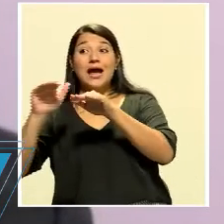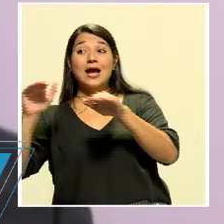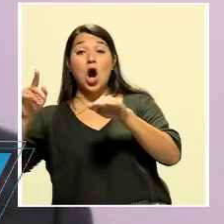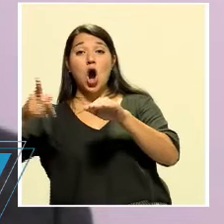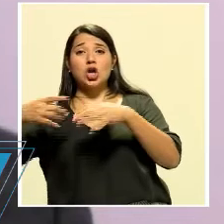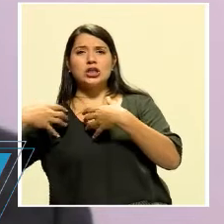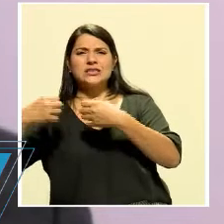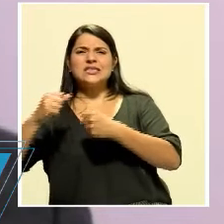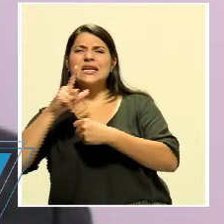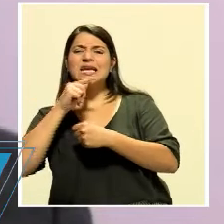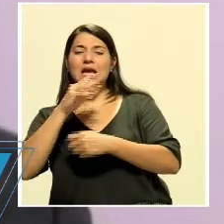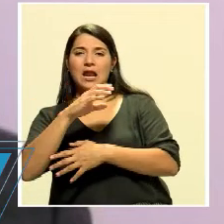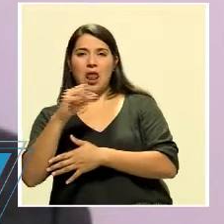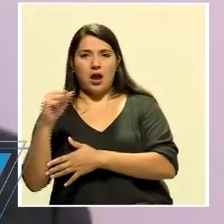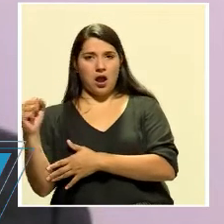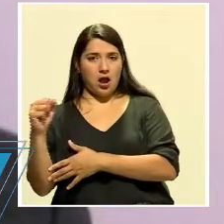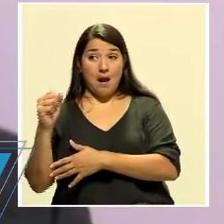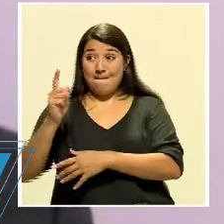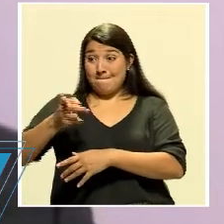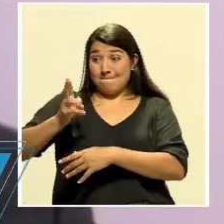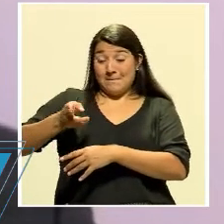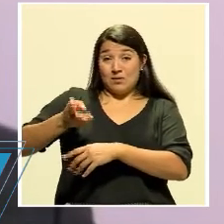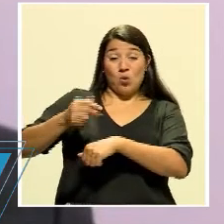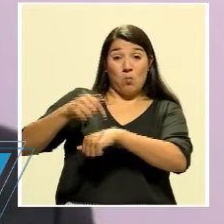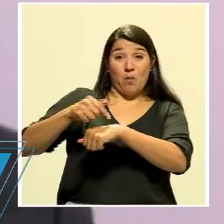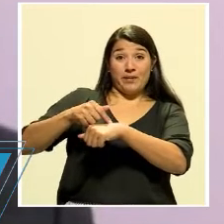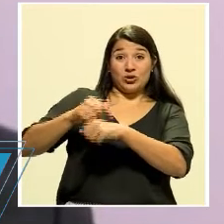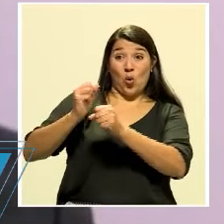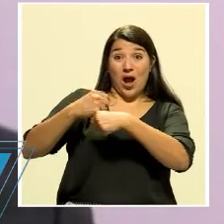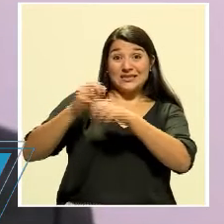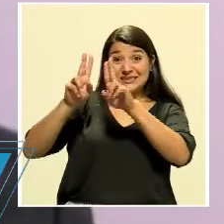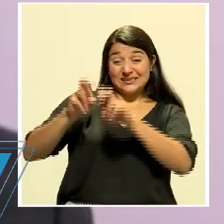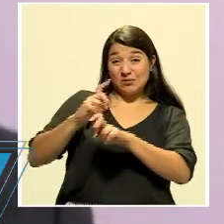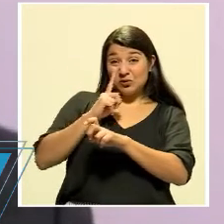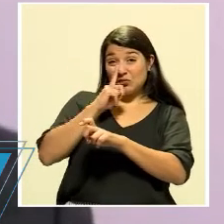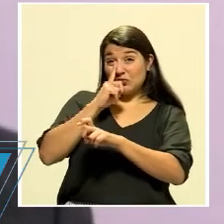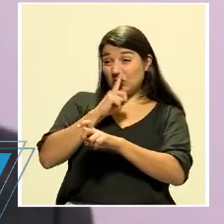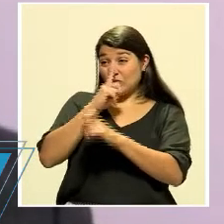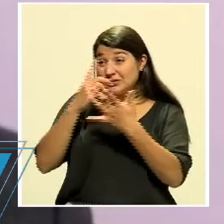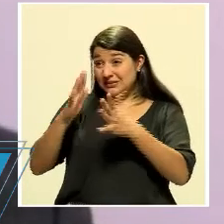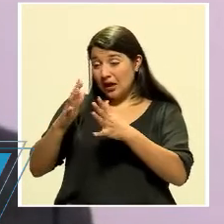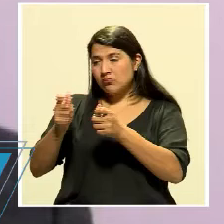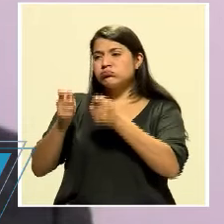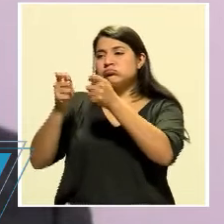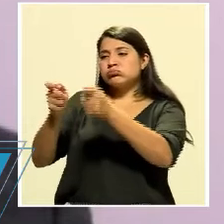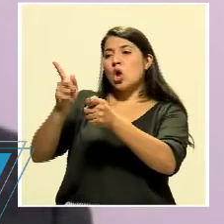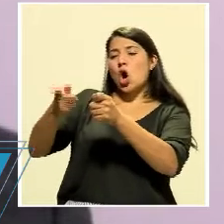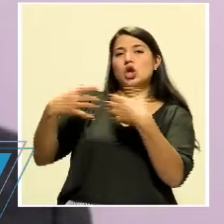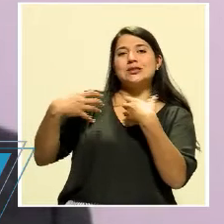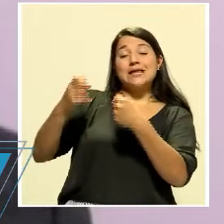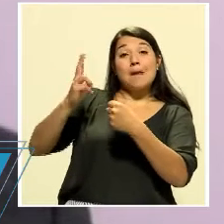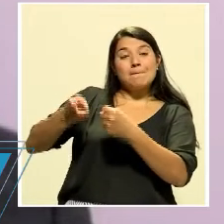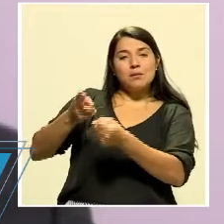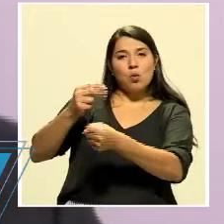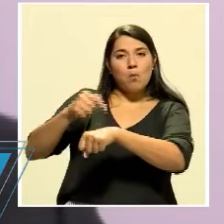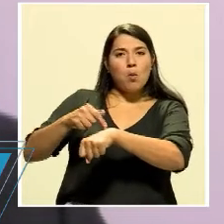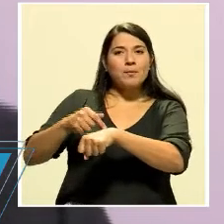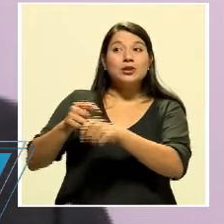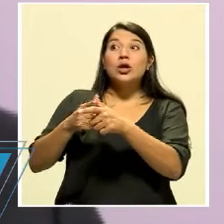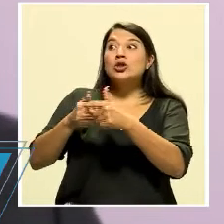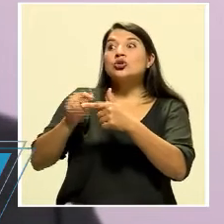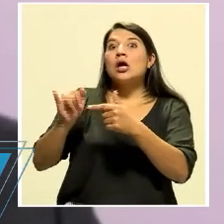de una vez que la persona se le toma una muestra y eso nos quita una parte muy importante de carga en ese sentido, porque